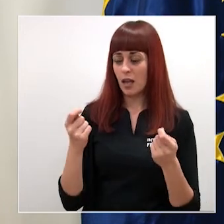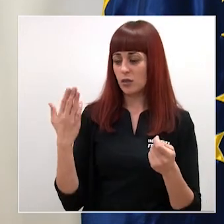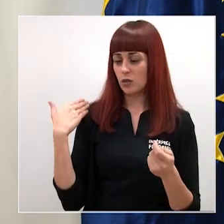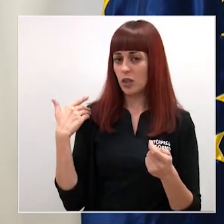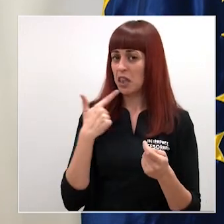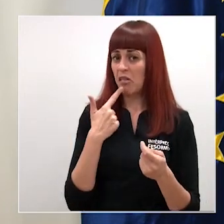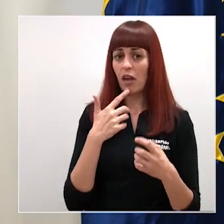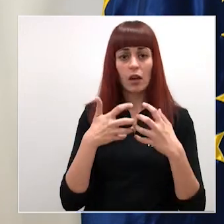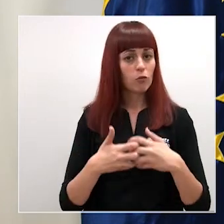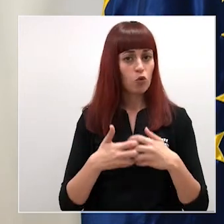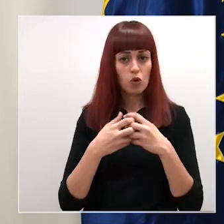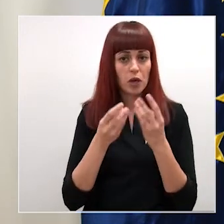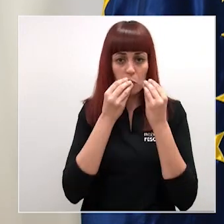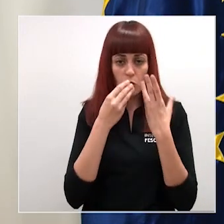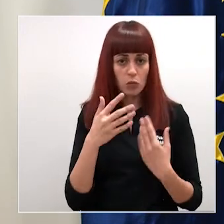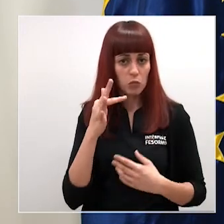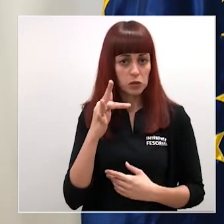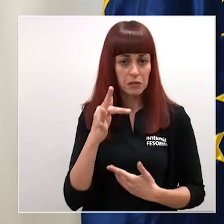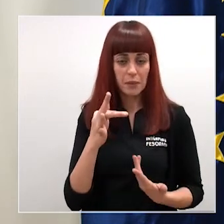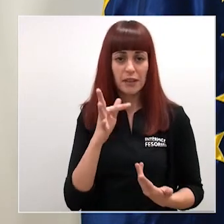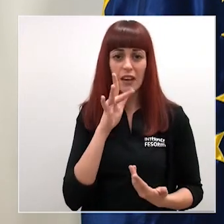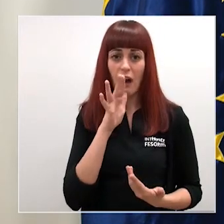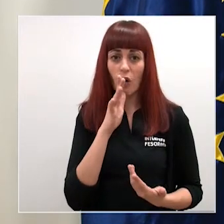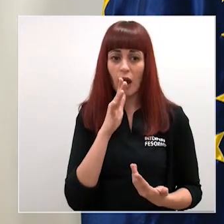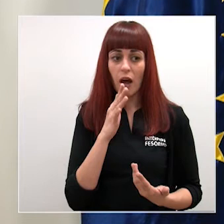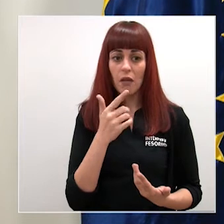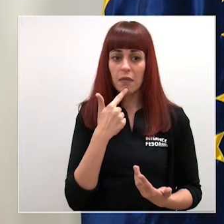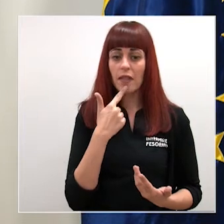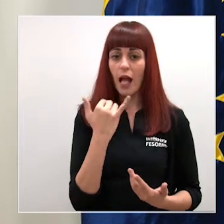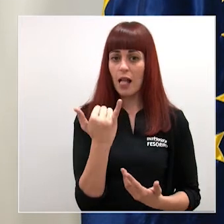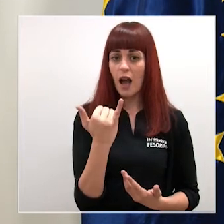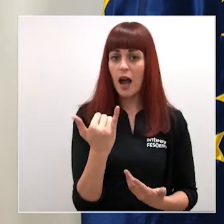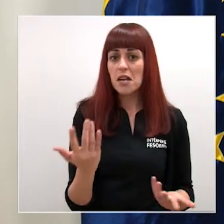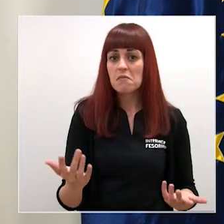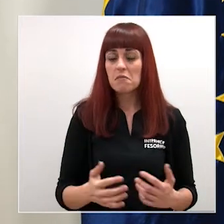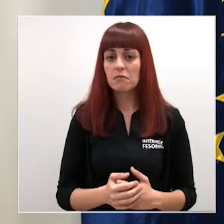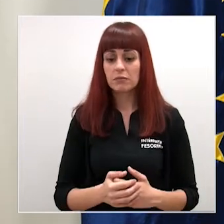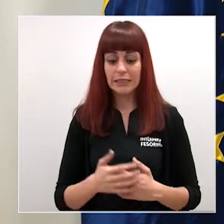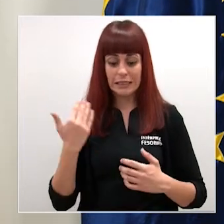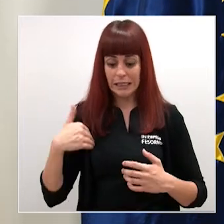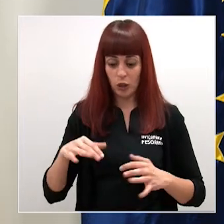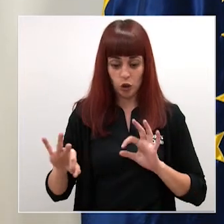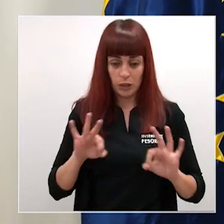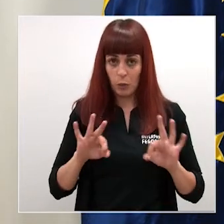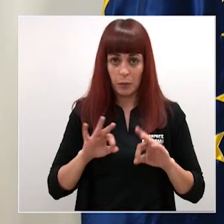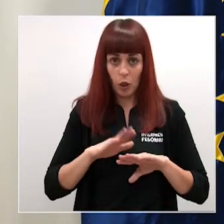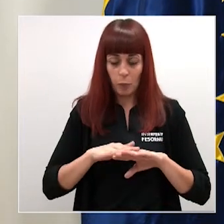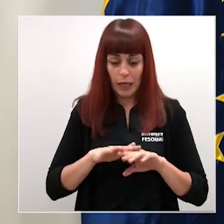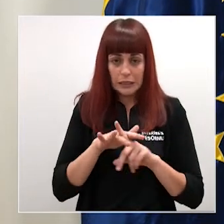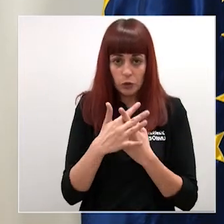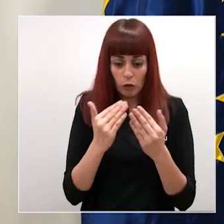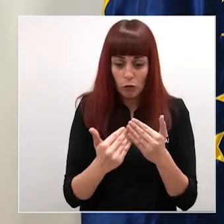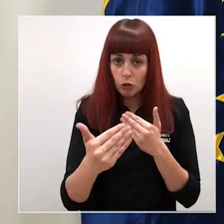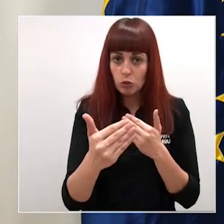funcionando favorablemente no existe ahora mismo esa escasez y ya digamos que tenemos la maquinaria puesta a punto para poder afrontar las nuevas campañas